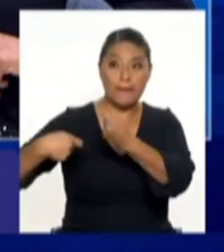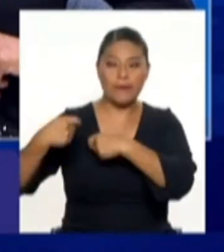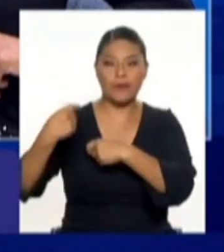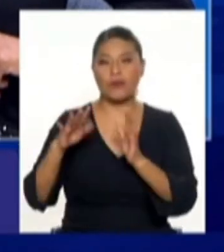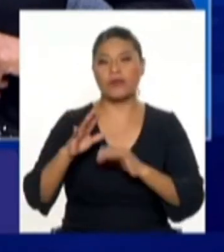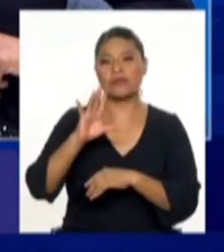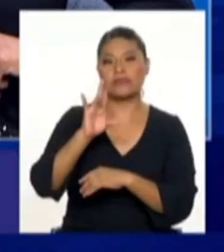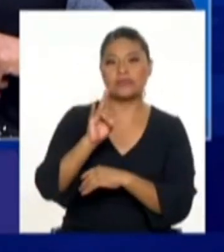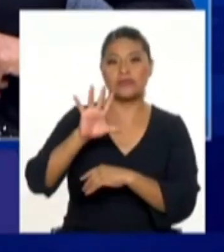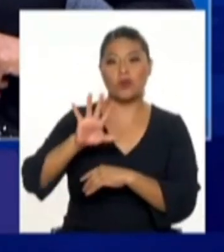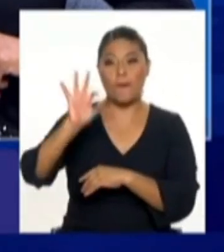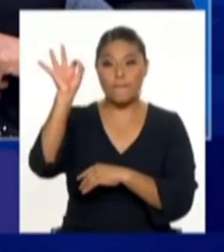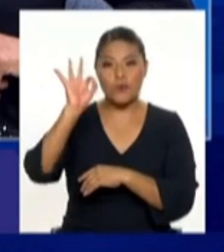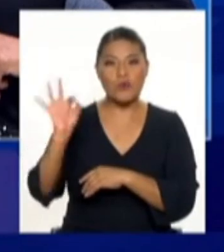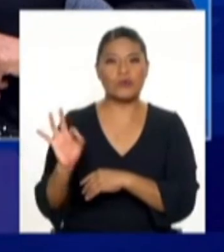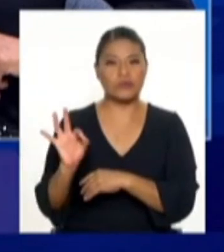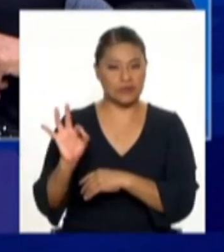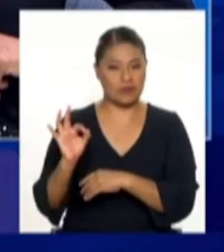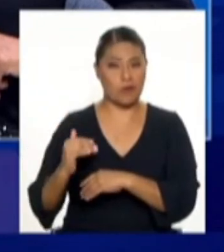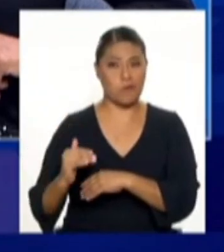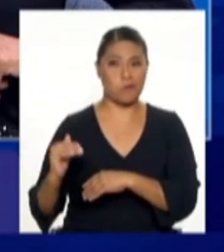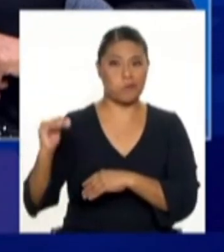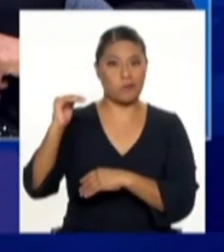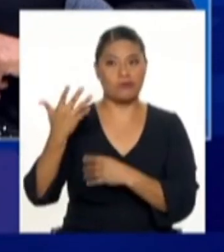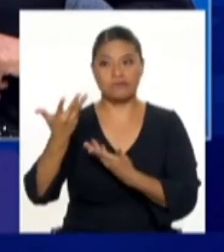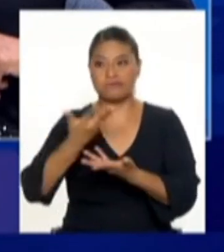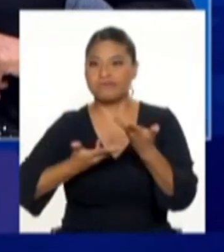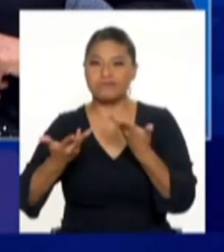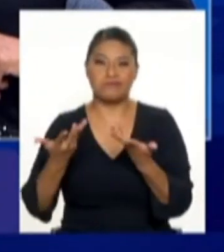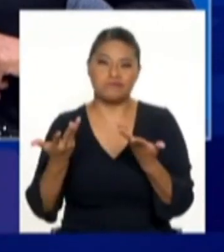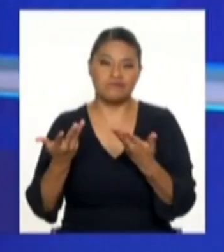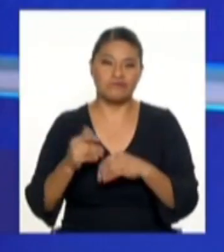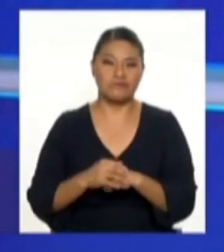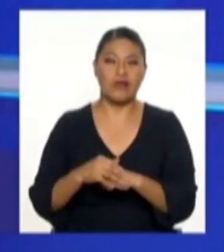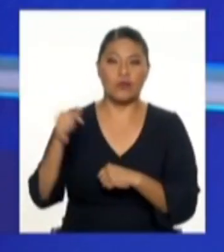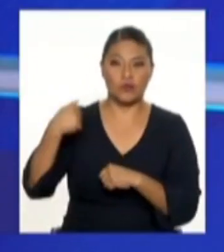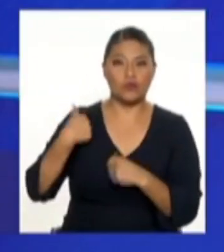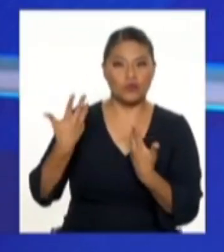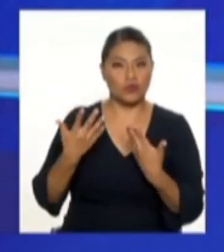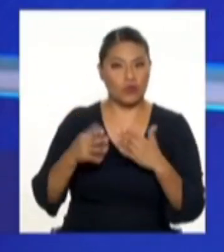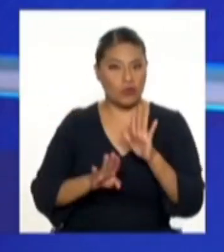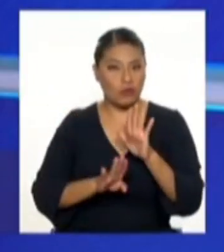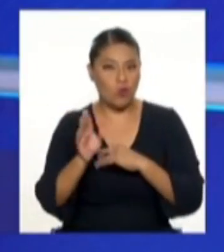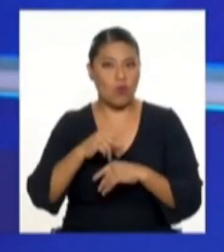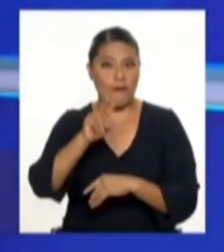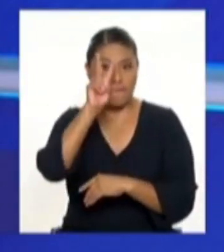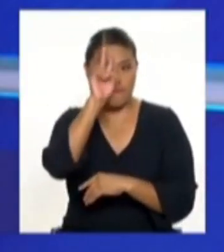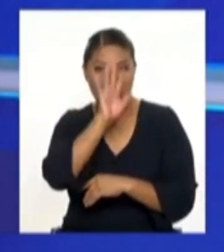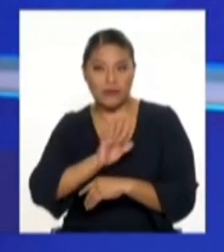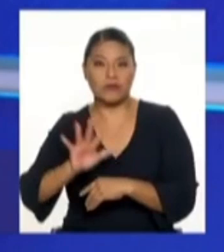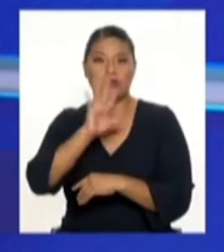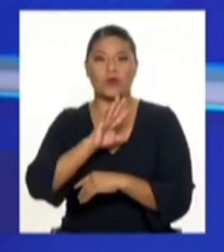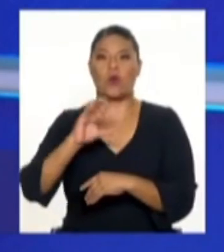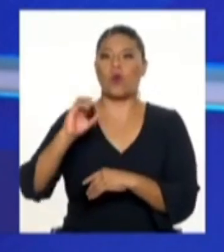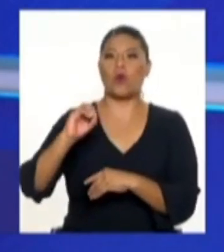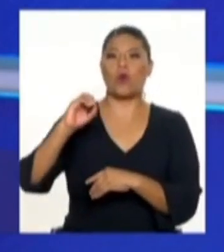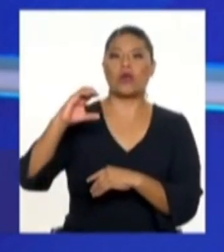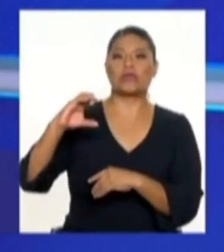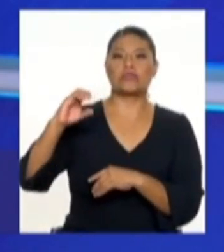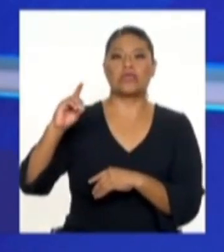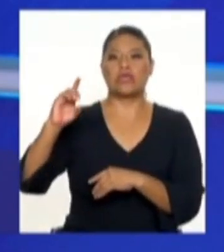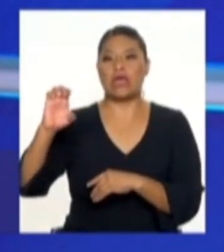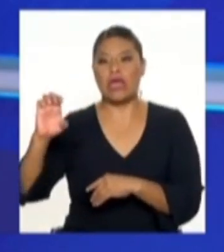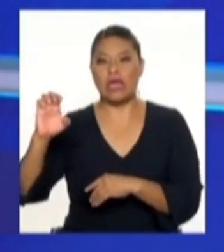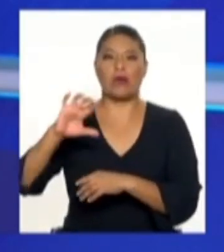con eso no podemos salir a la competitividad. O sea, si queremos ser país del OSD, queremos ser países